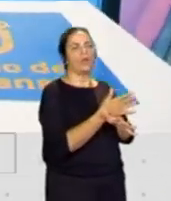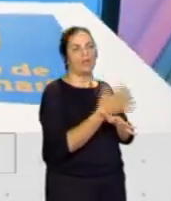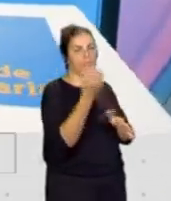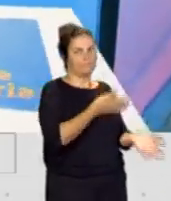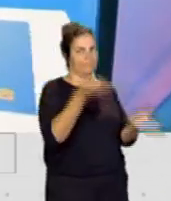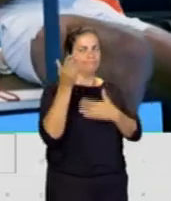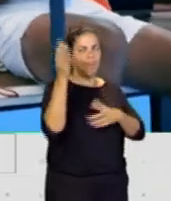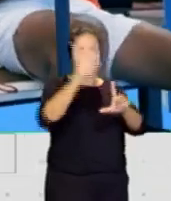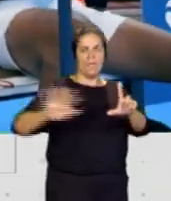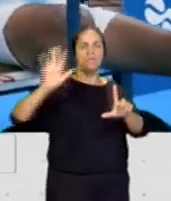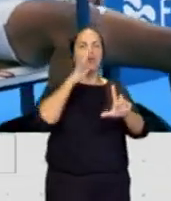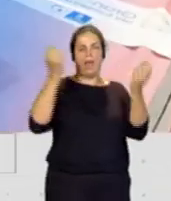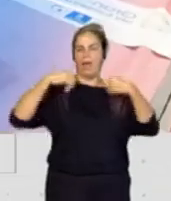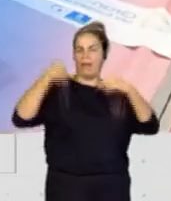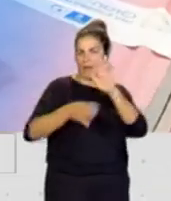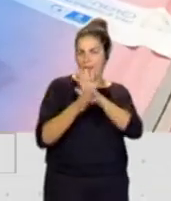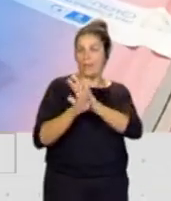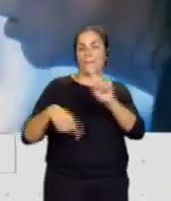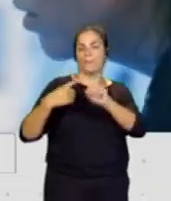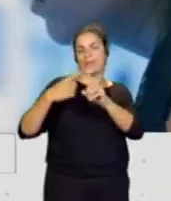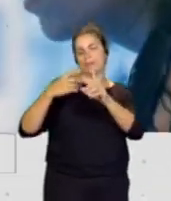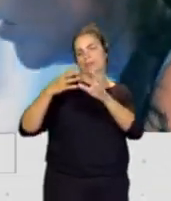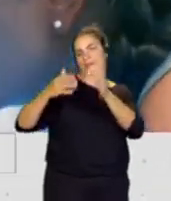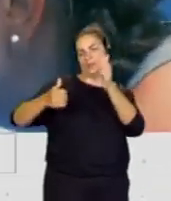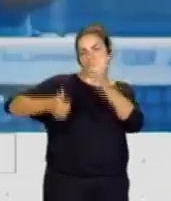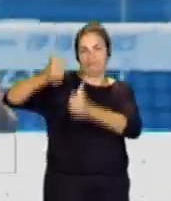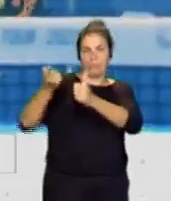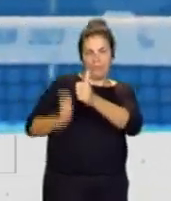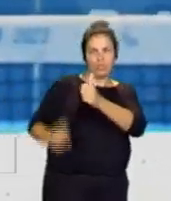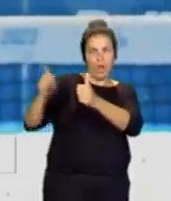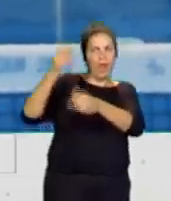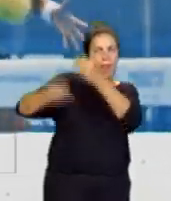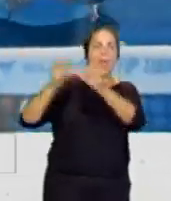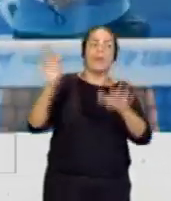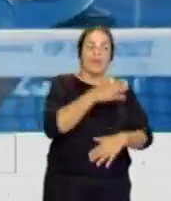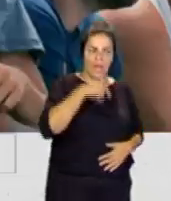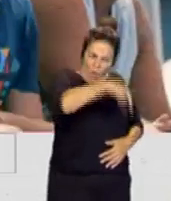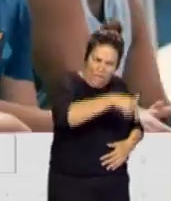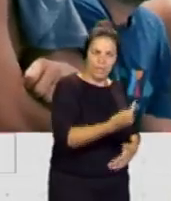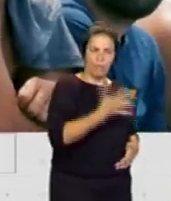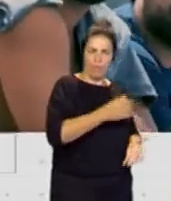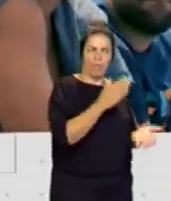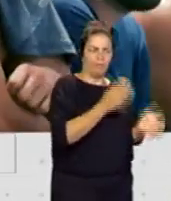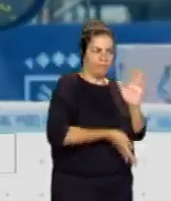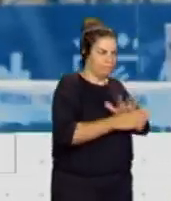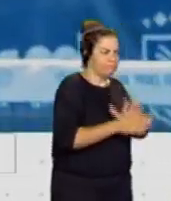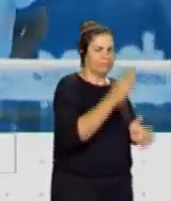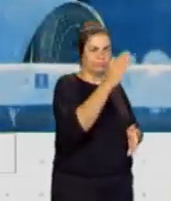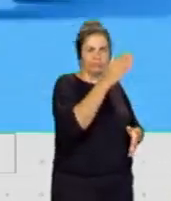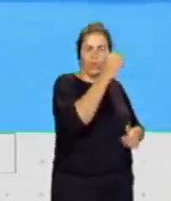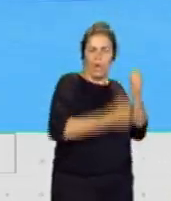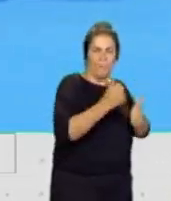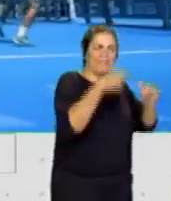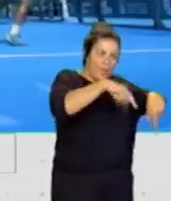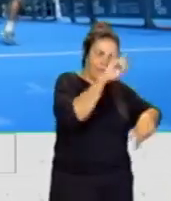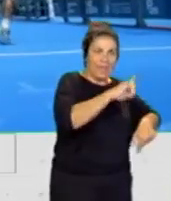a la península para seguir con sus entrenamientos y disputar el circuito profesional, pero queremos que salgan de aquí, que sigan teniendo pruebas aquí, que puedan competir en Canarias y que lo